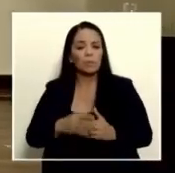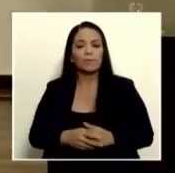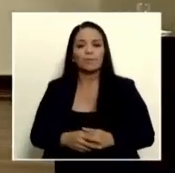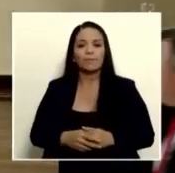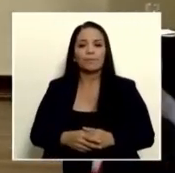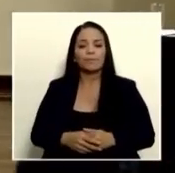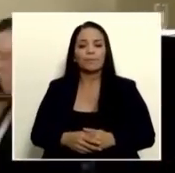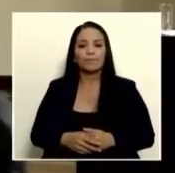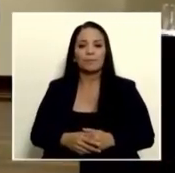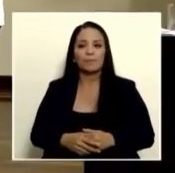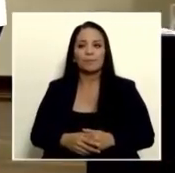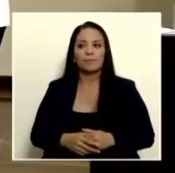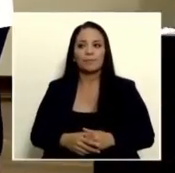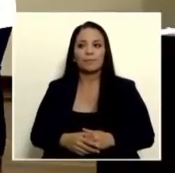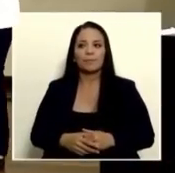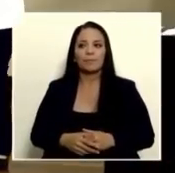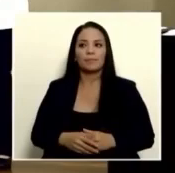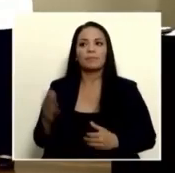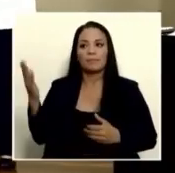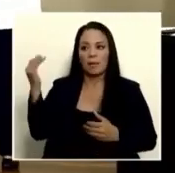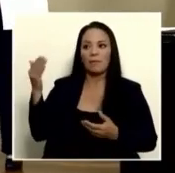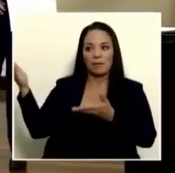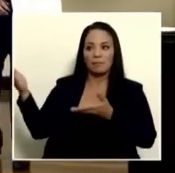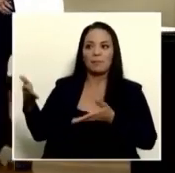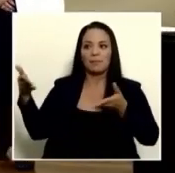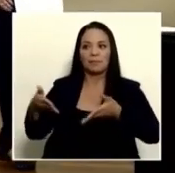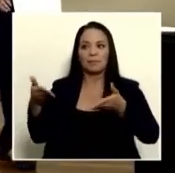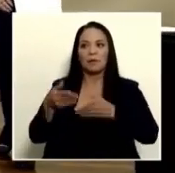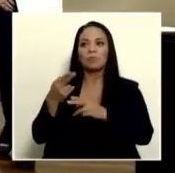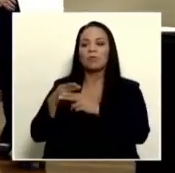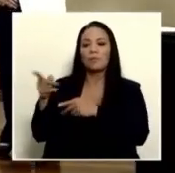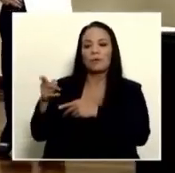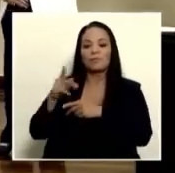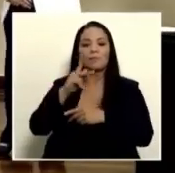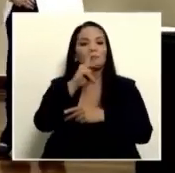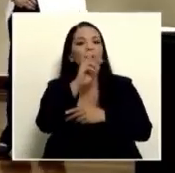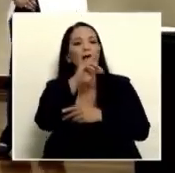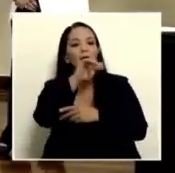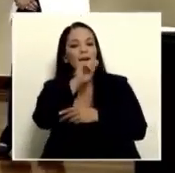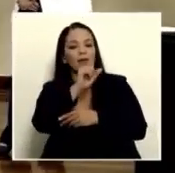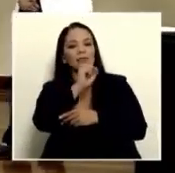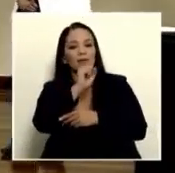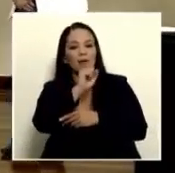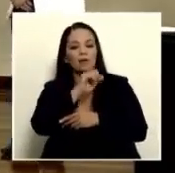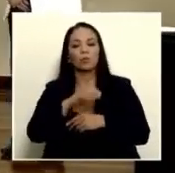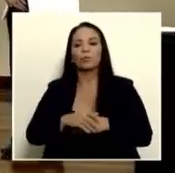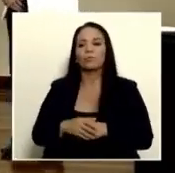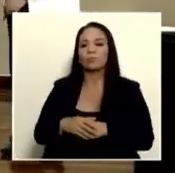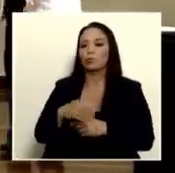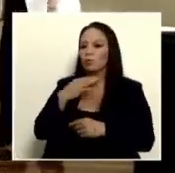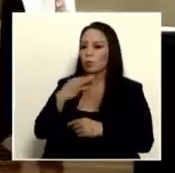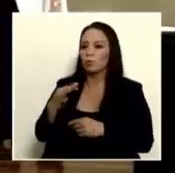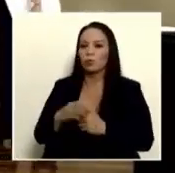ellos venga preséntense ¿cómo se llama usted? Carla mucho gusto mucho doña Carla